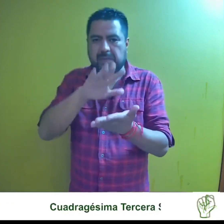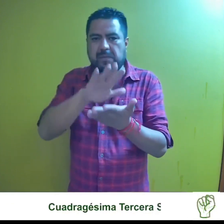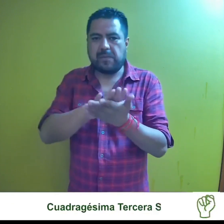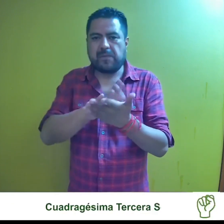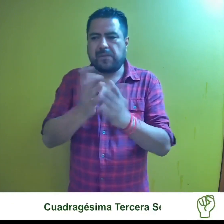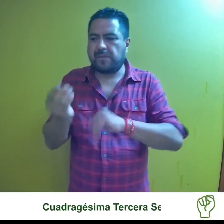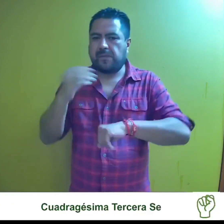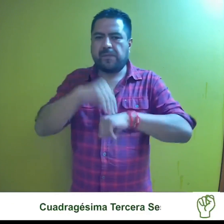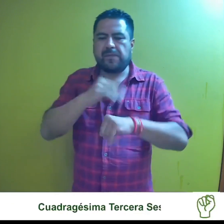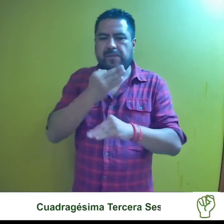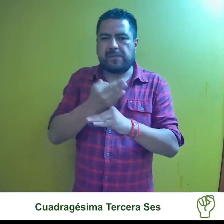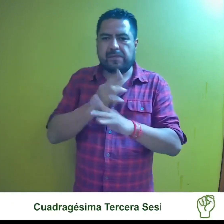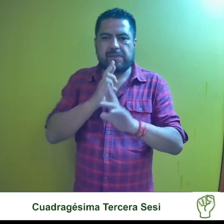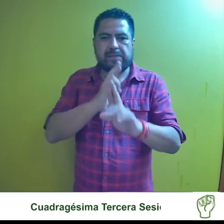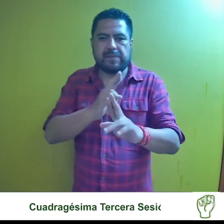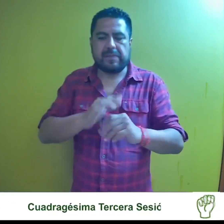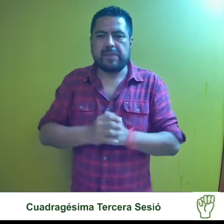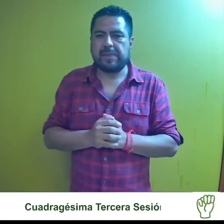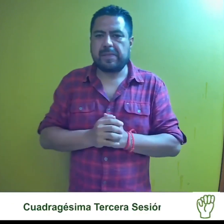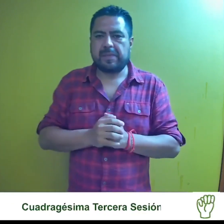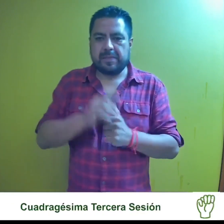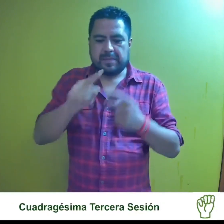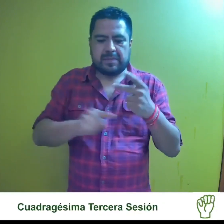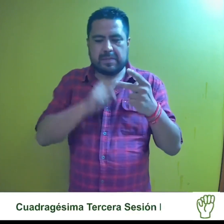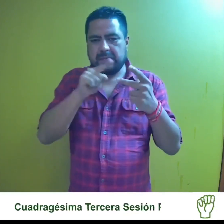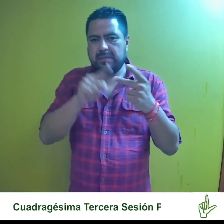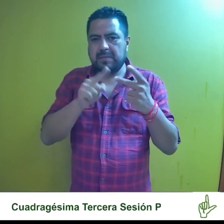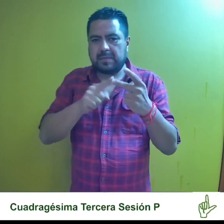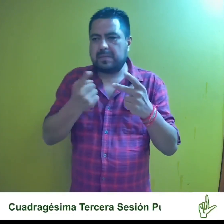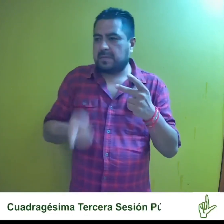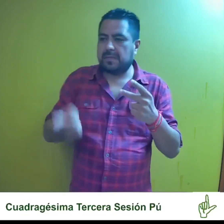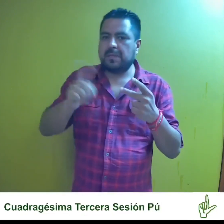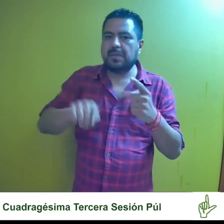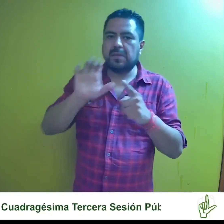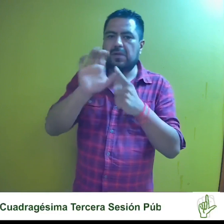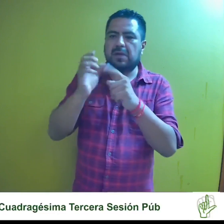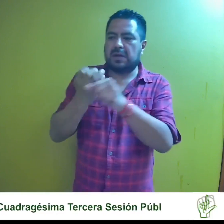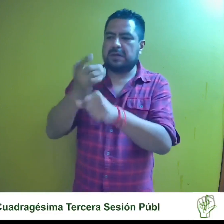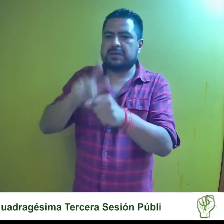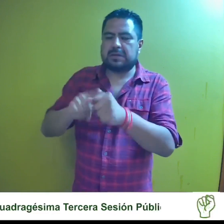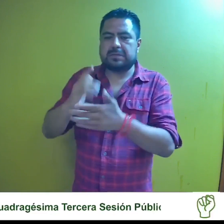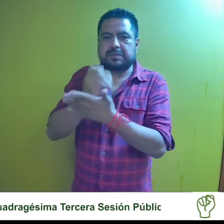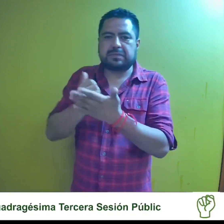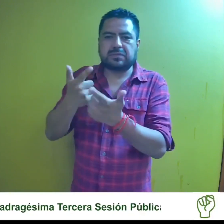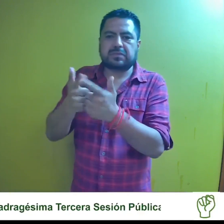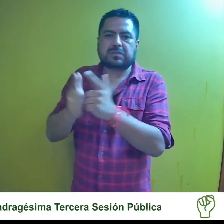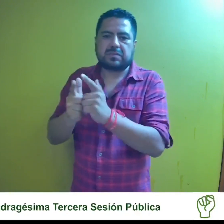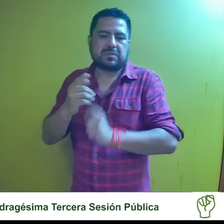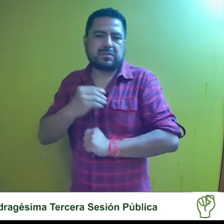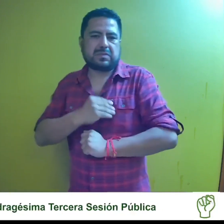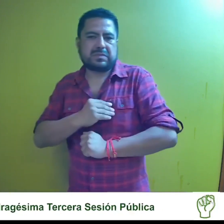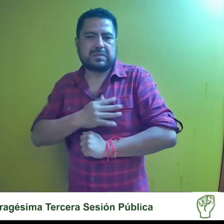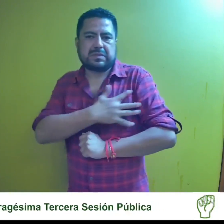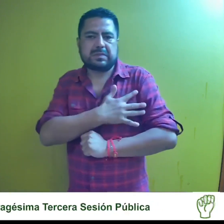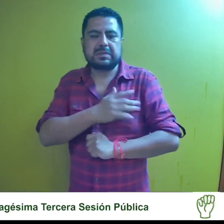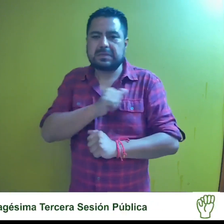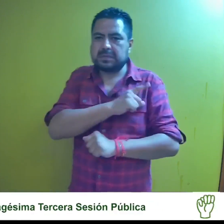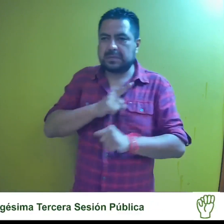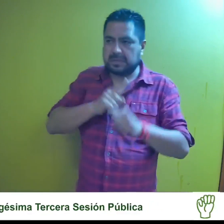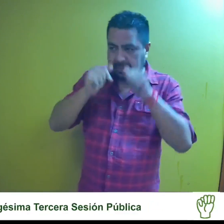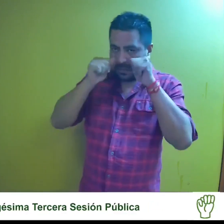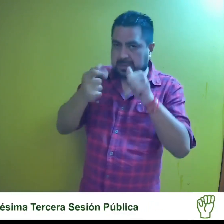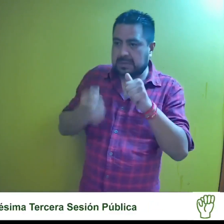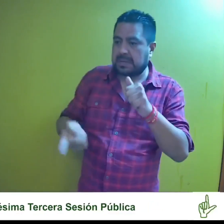vertidos en la presente resolución. Segundo, se ordena a la Comisión Estatal de Garantías del Partido del Bienestar Guerrero dar acupulimiento a lo